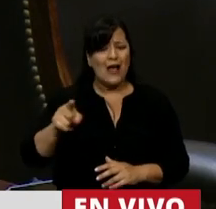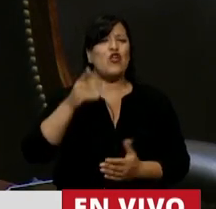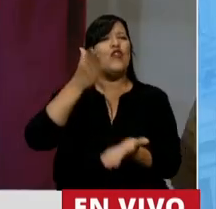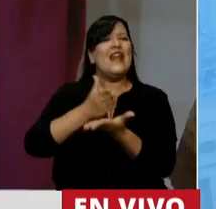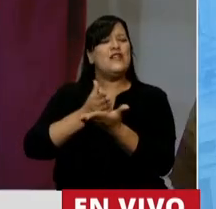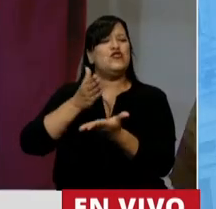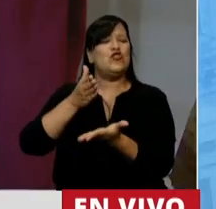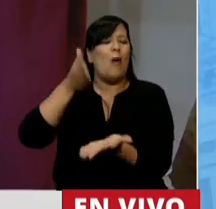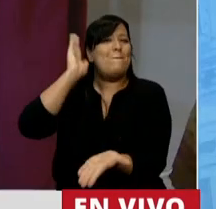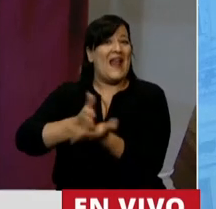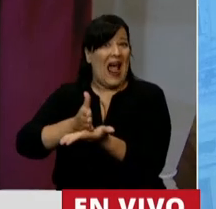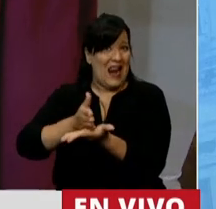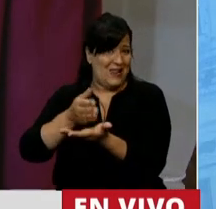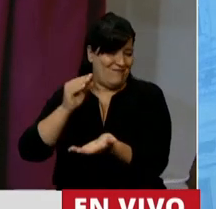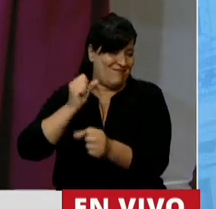Córdoba